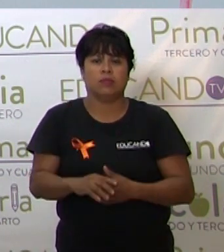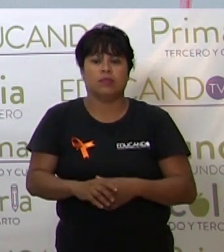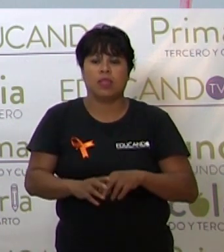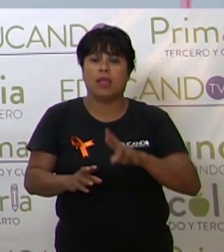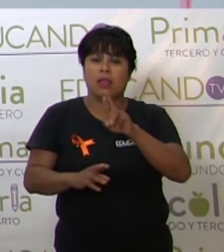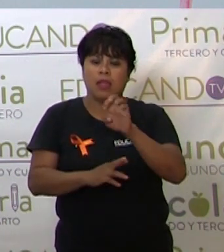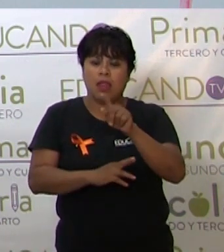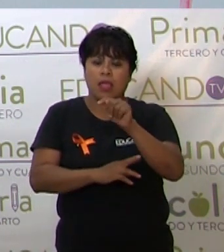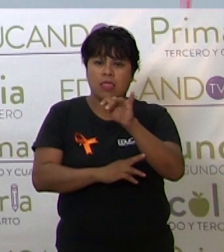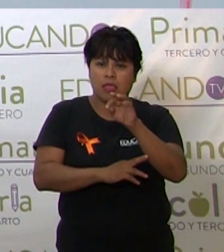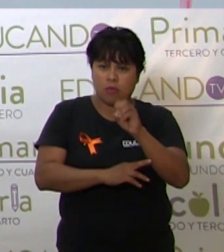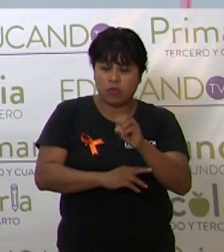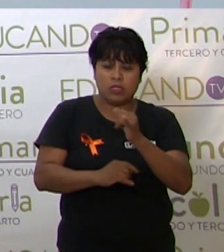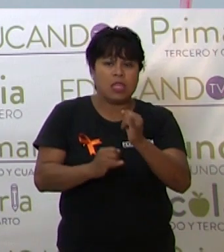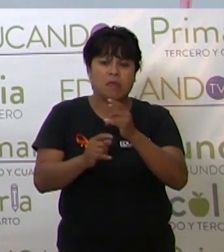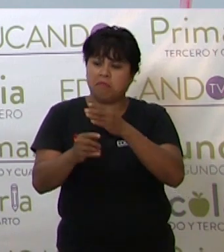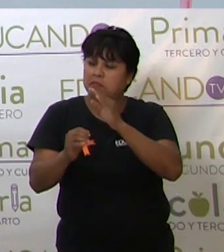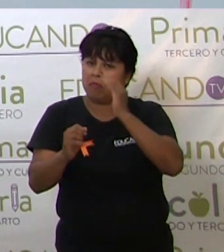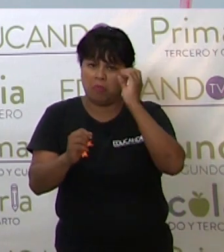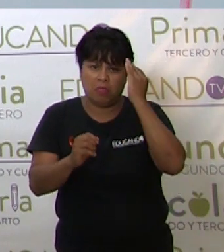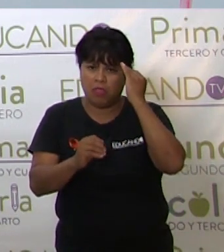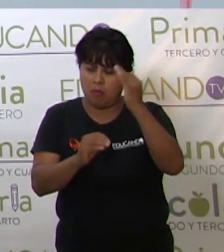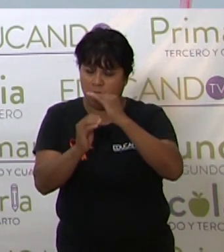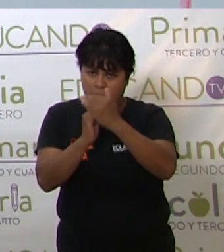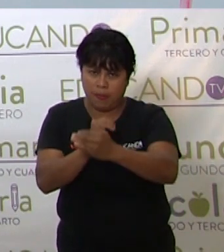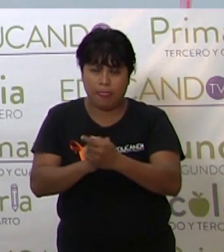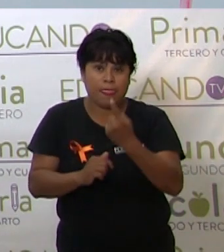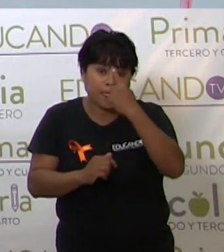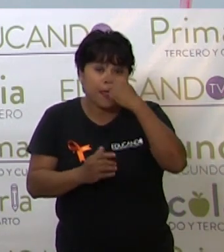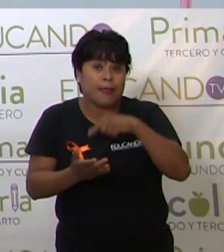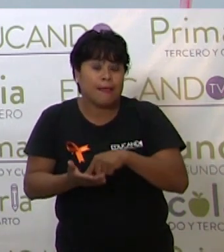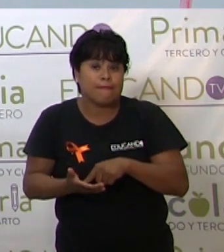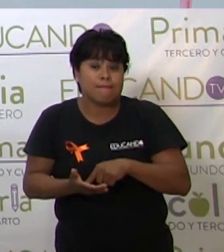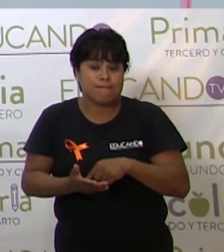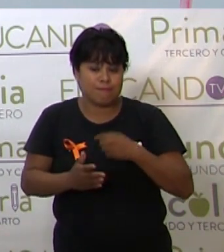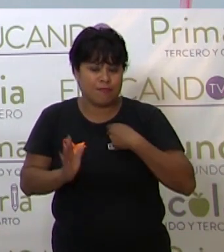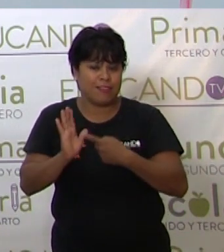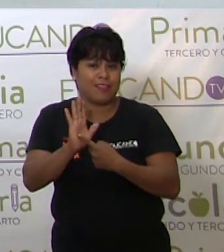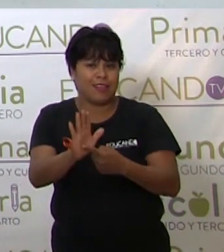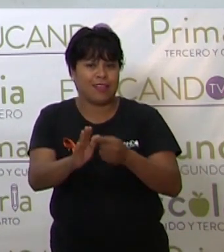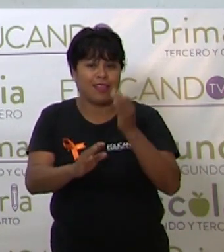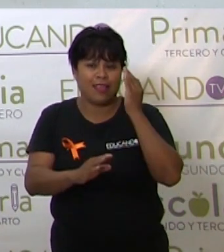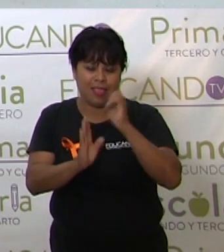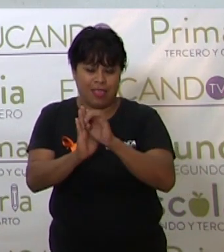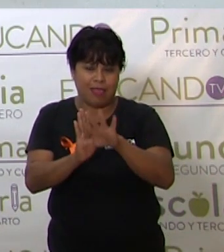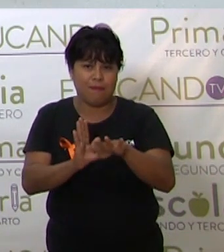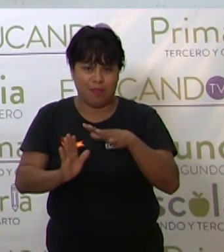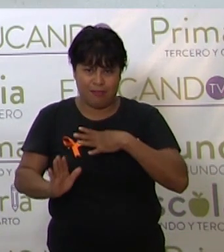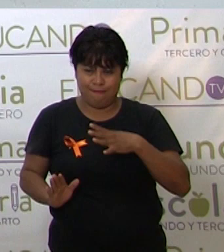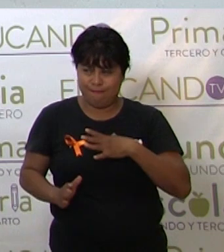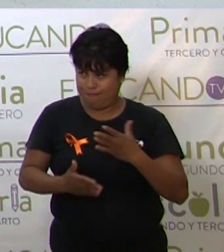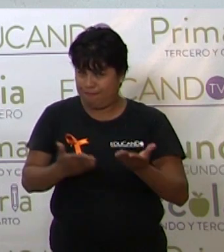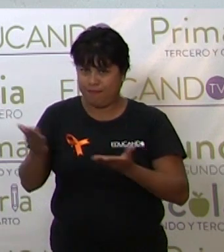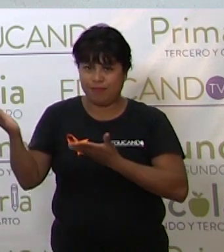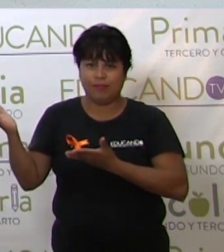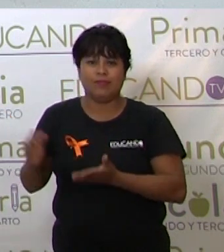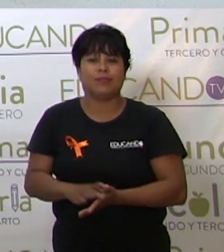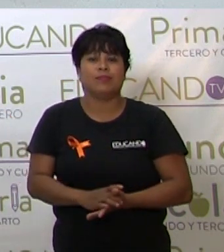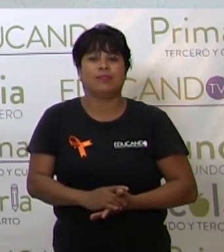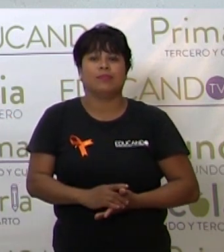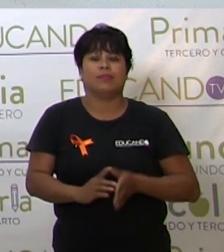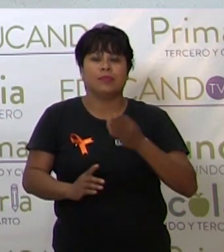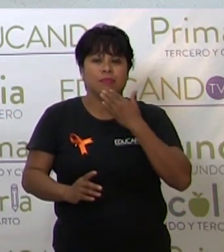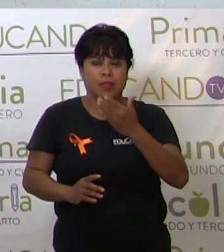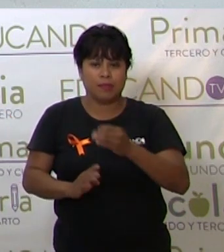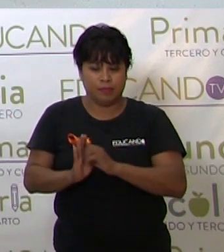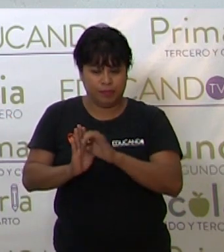relativos e indefinidos. Y, ¿qué creen? Les traje un ejemplo de cada uno de estos. Bien. Vamos